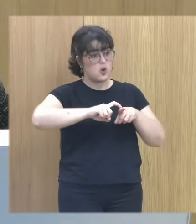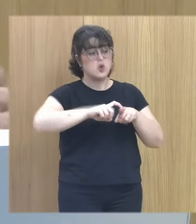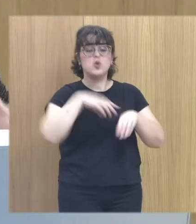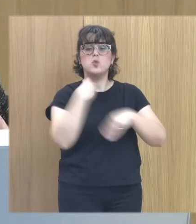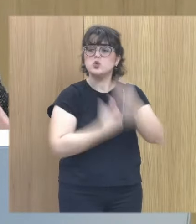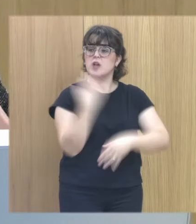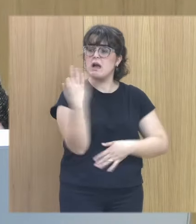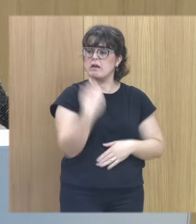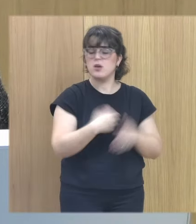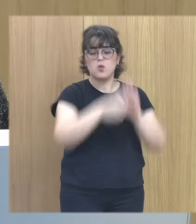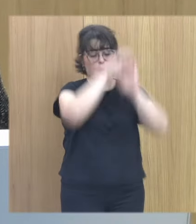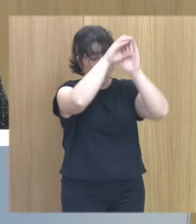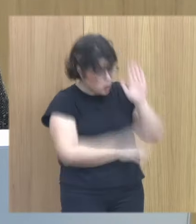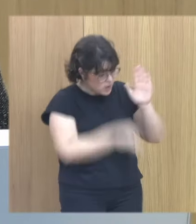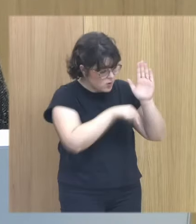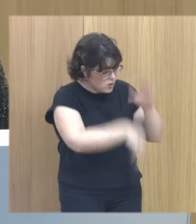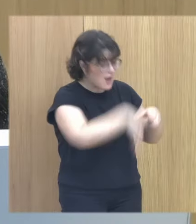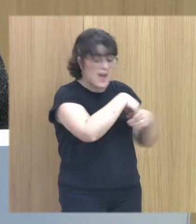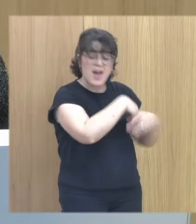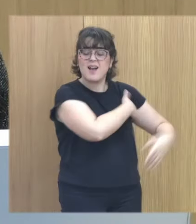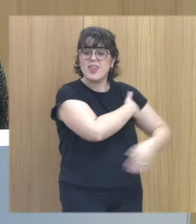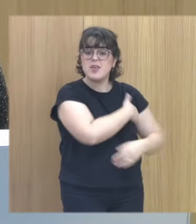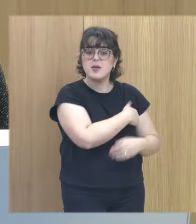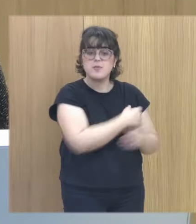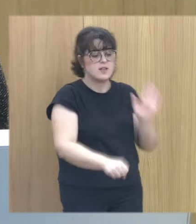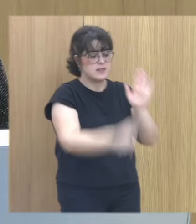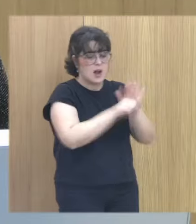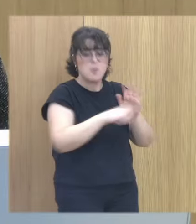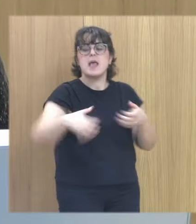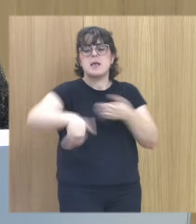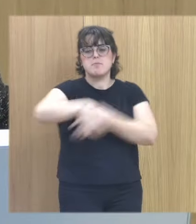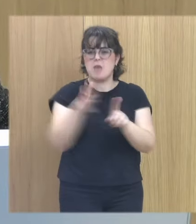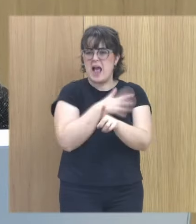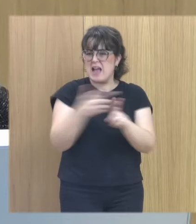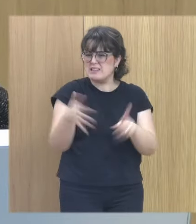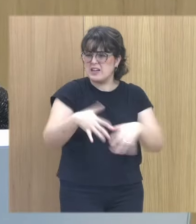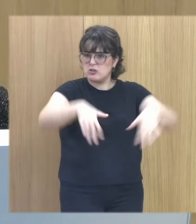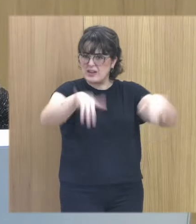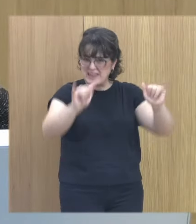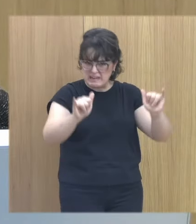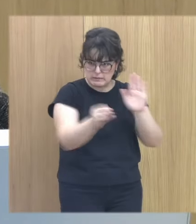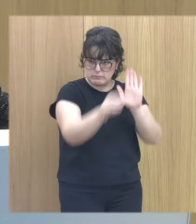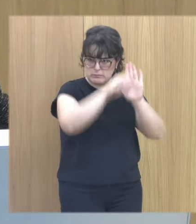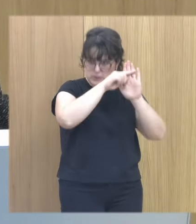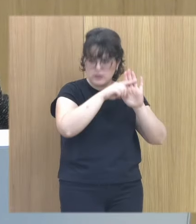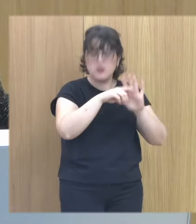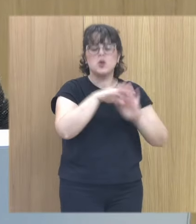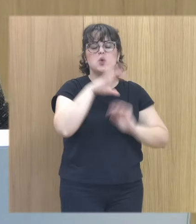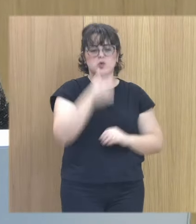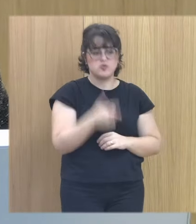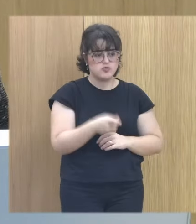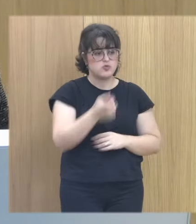utilizando un currículo académico que no incluye ni el trauma ni el maltrato entonces señores estamos formando